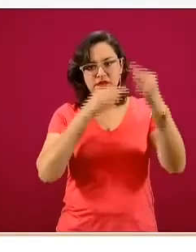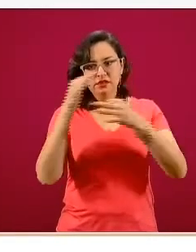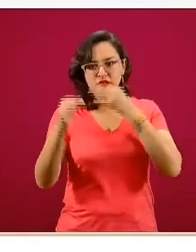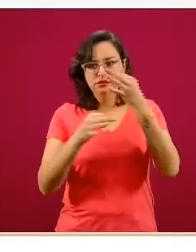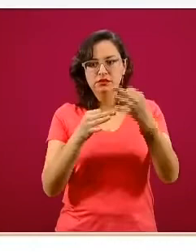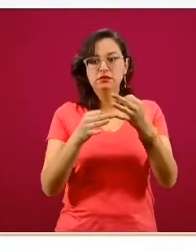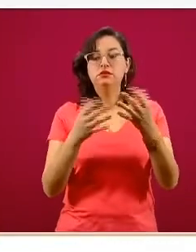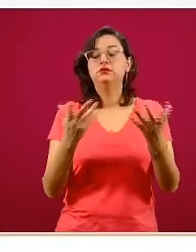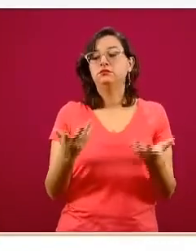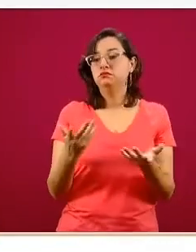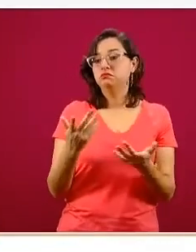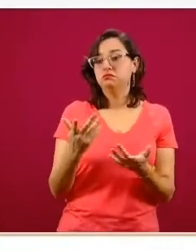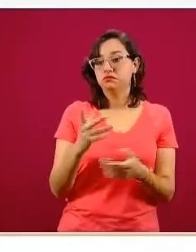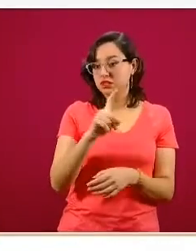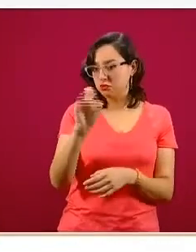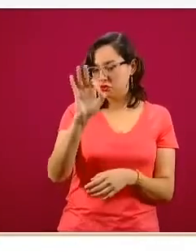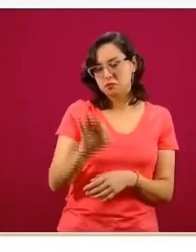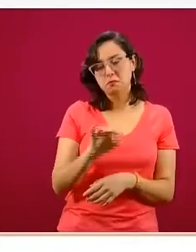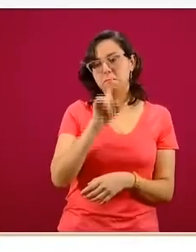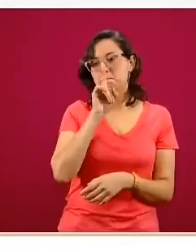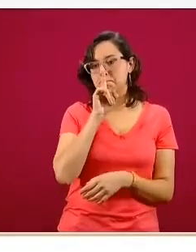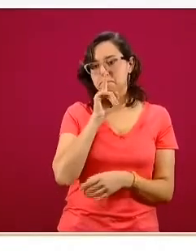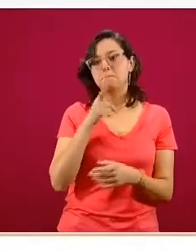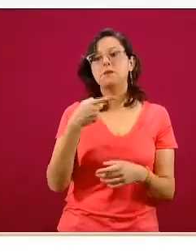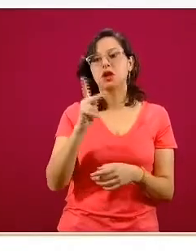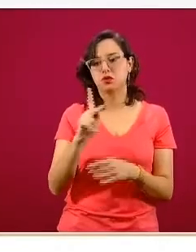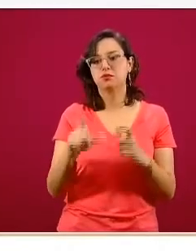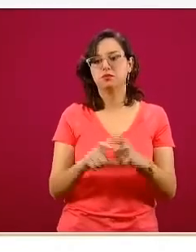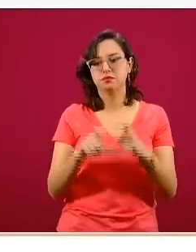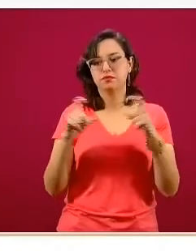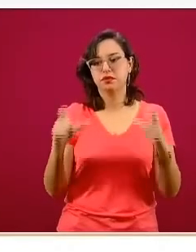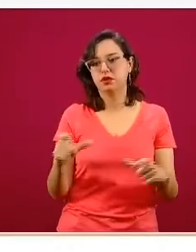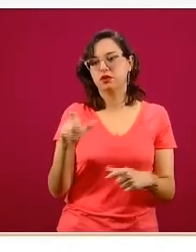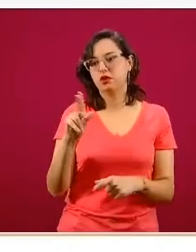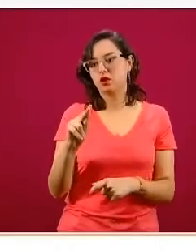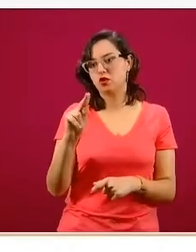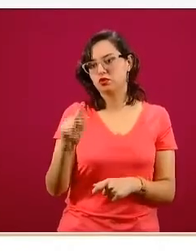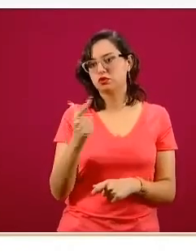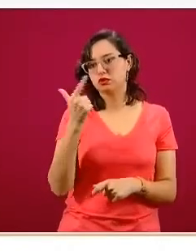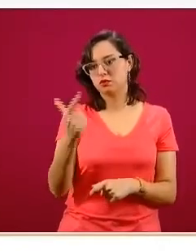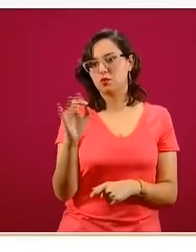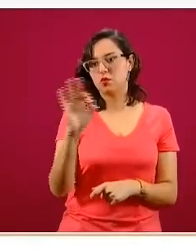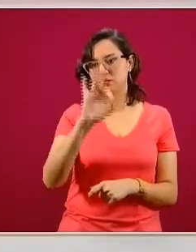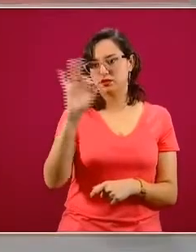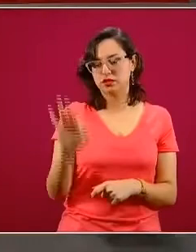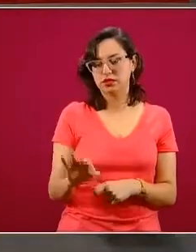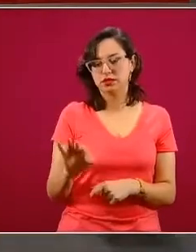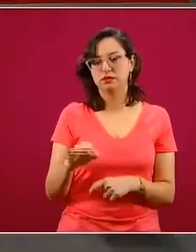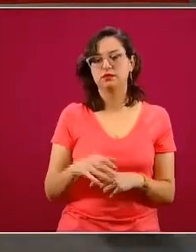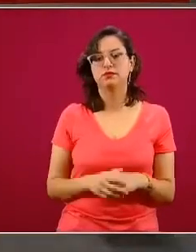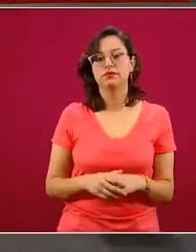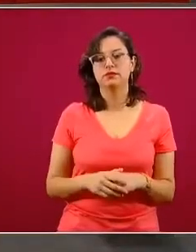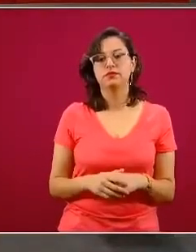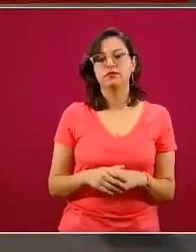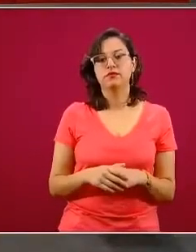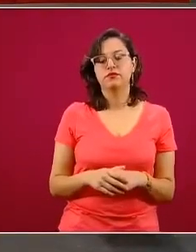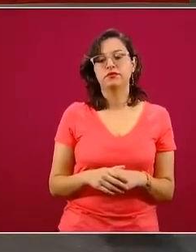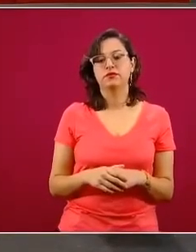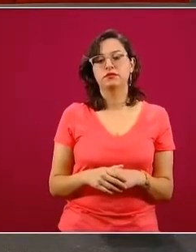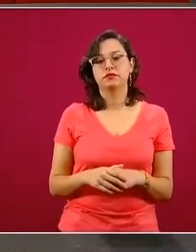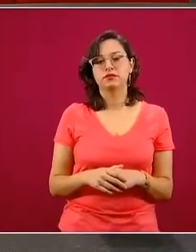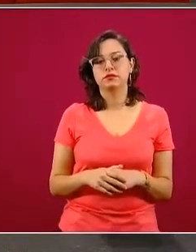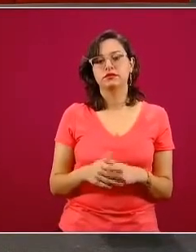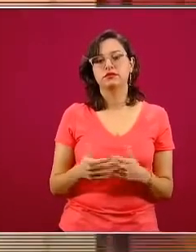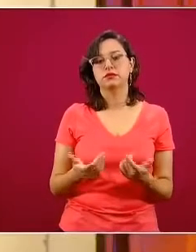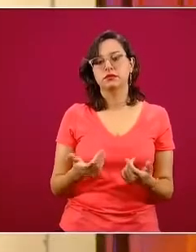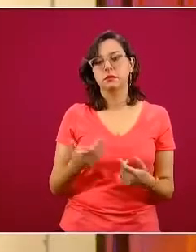notificación, y si ustedes ven el porcentaje, también se incrementó en función del día de ayer, de antes de ayer, perdón, para el día de ayer ya fue 87